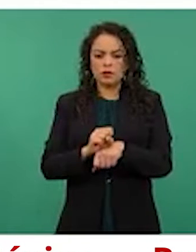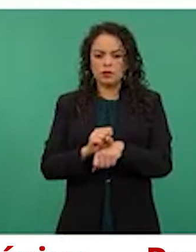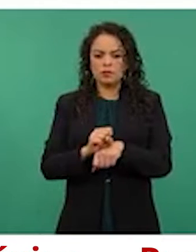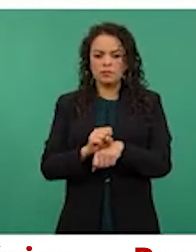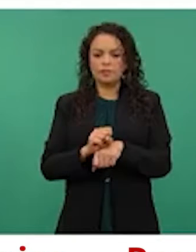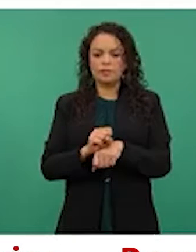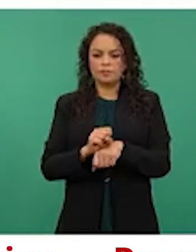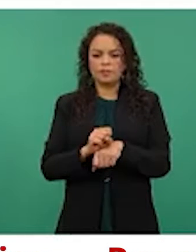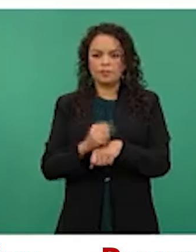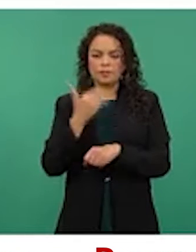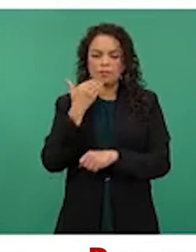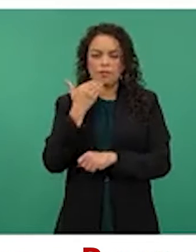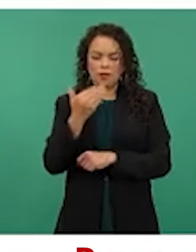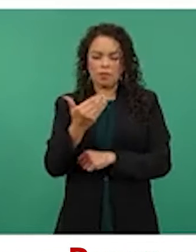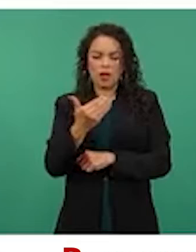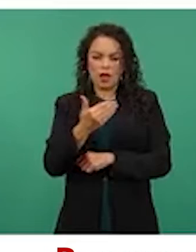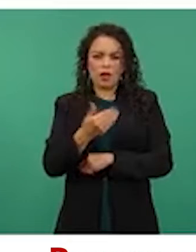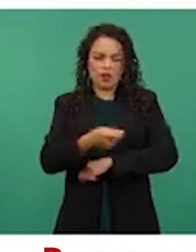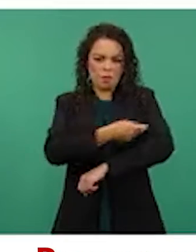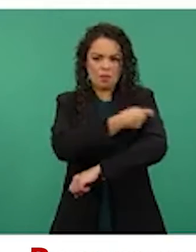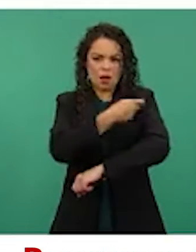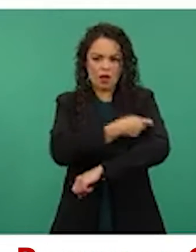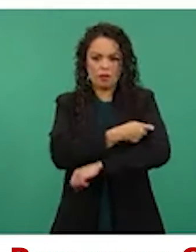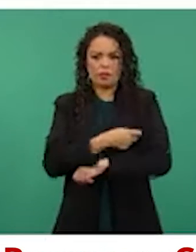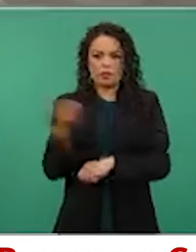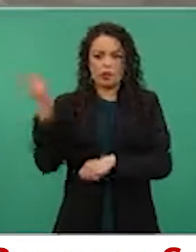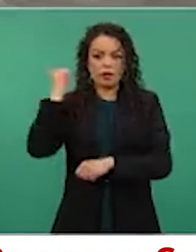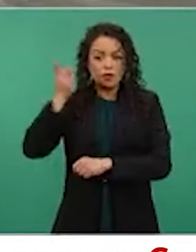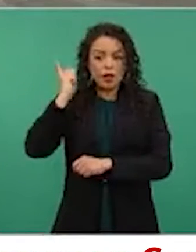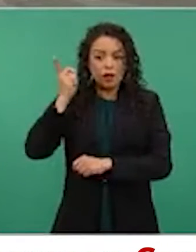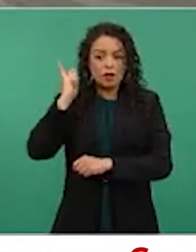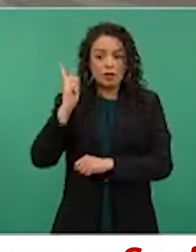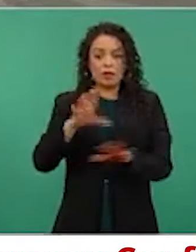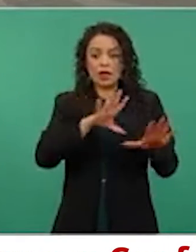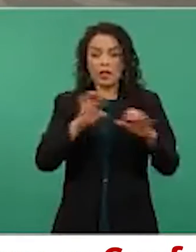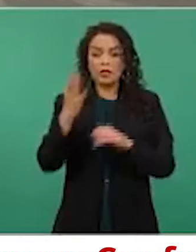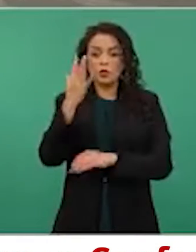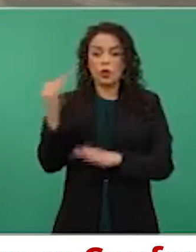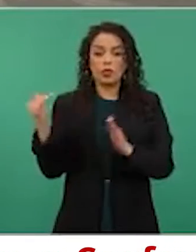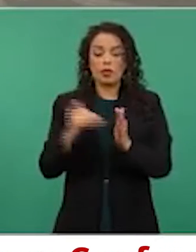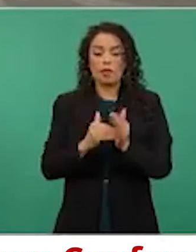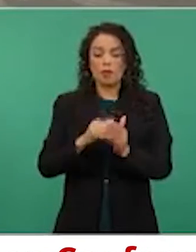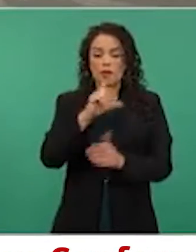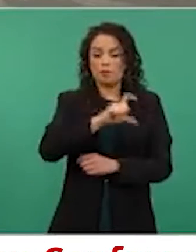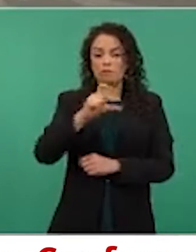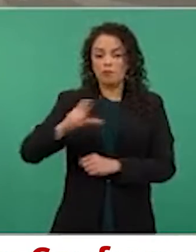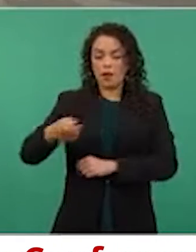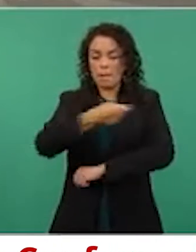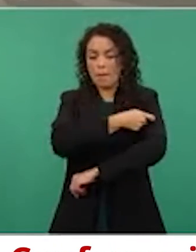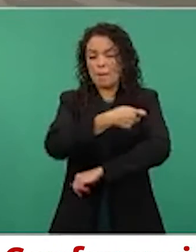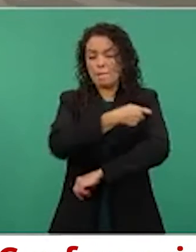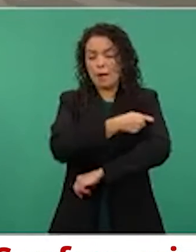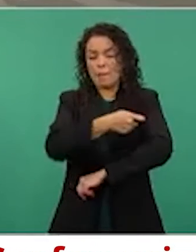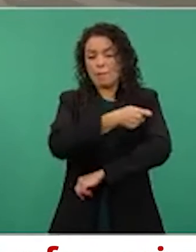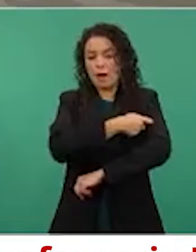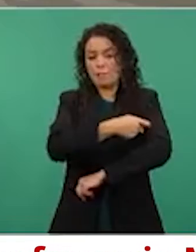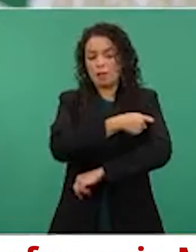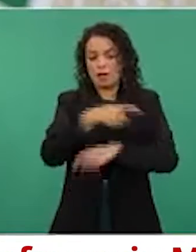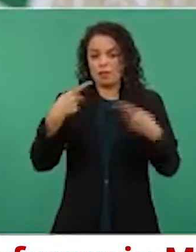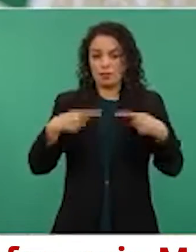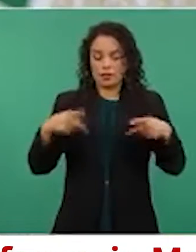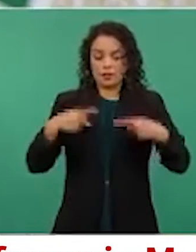diariamente estamos vacunando arriba de 550 mil dosis de vacunas. En este momento quedan ya solamente